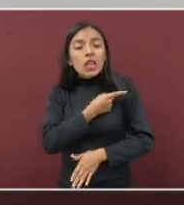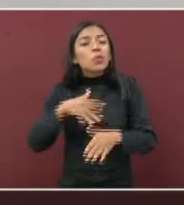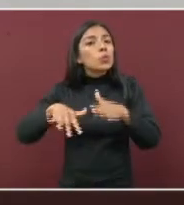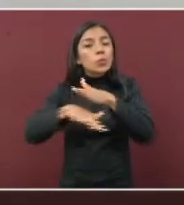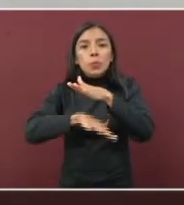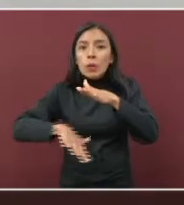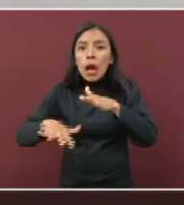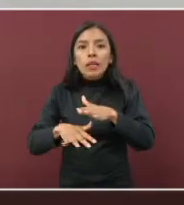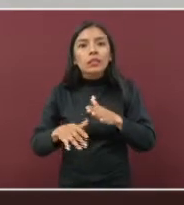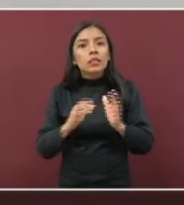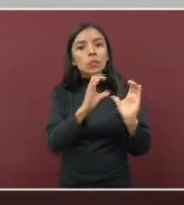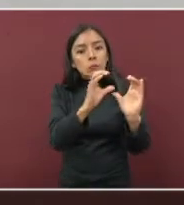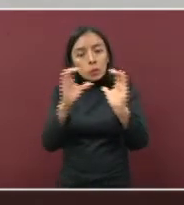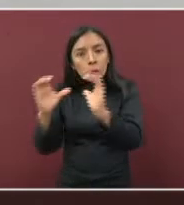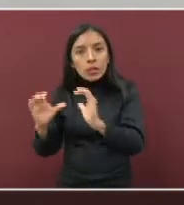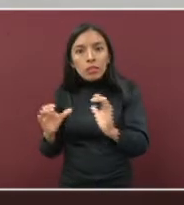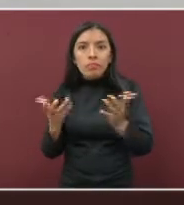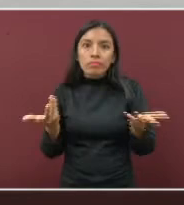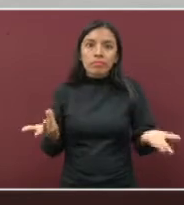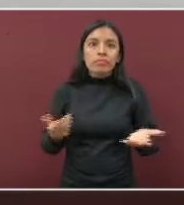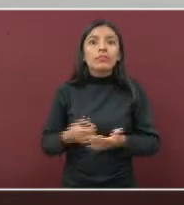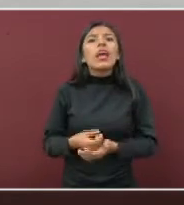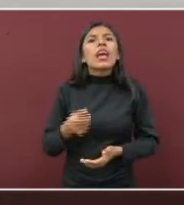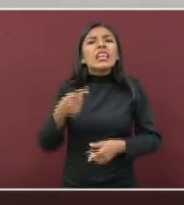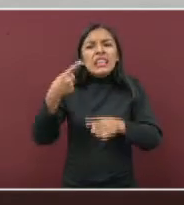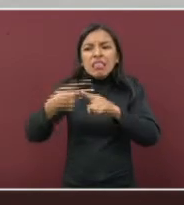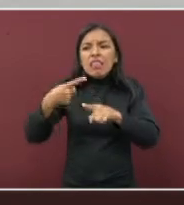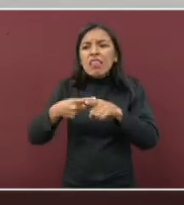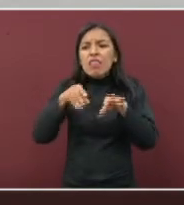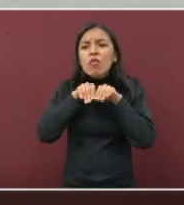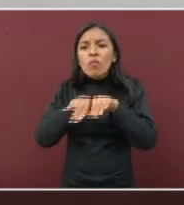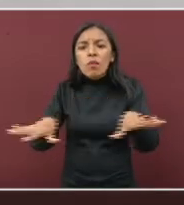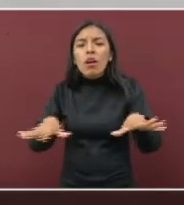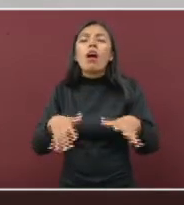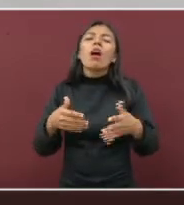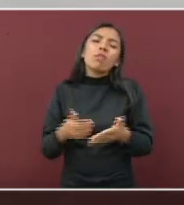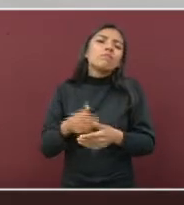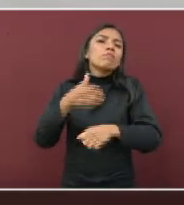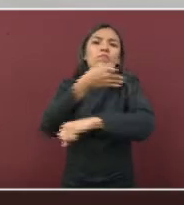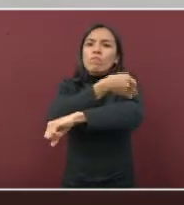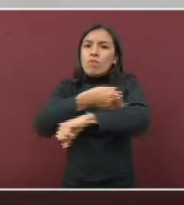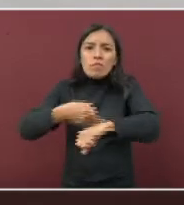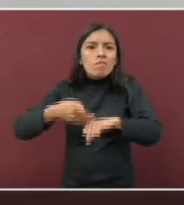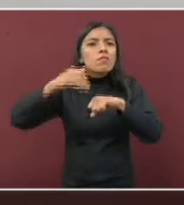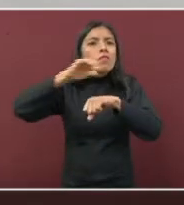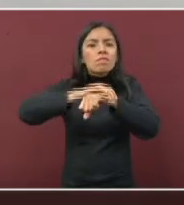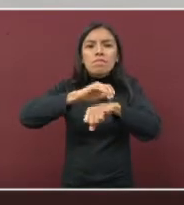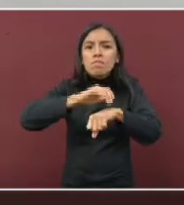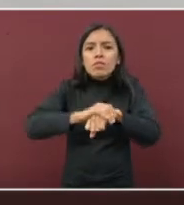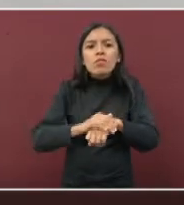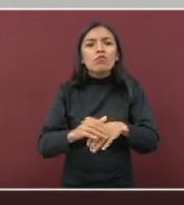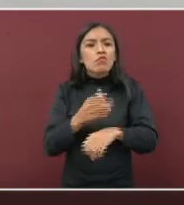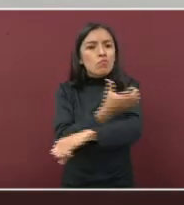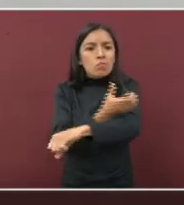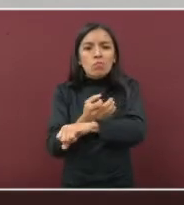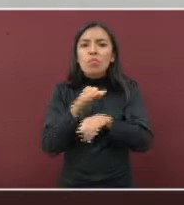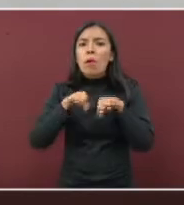básica. Esto entre sus familiares, amigos, compañeros de trabajo, vecinos.